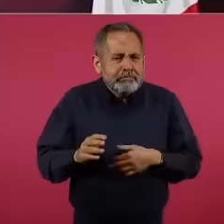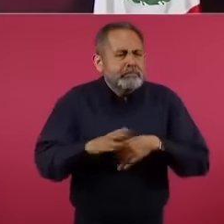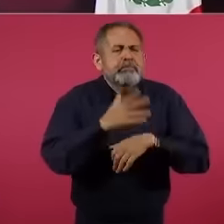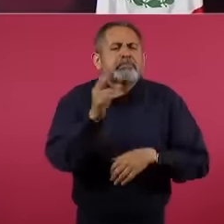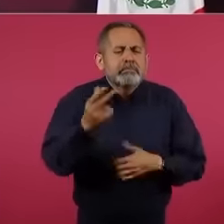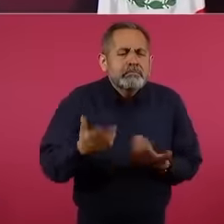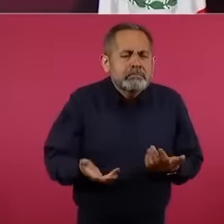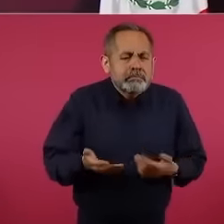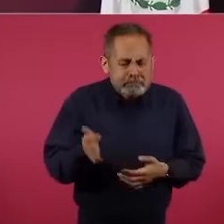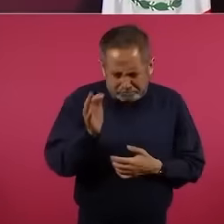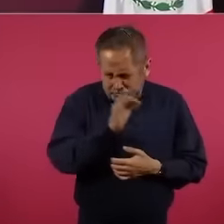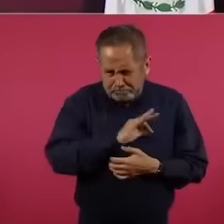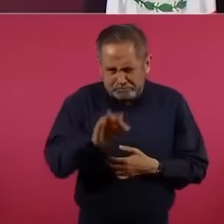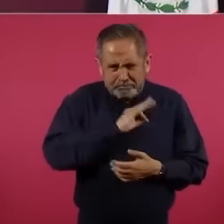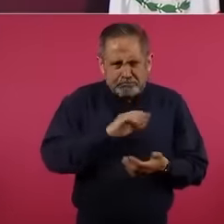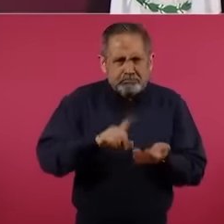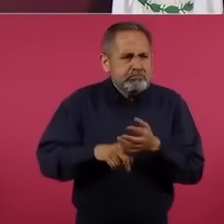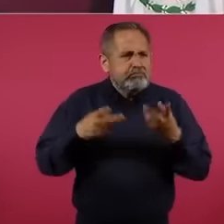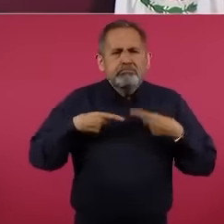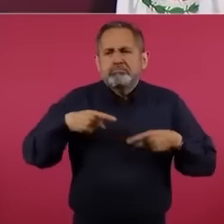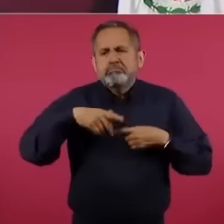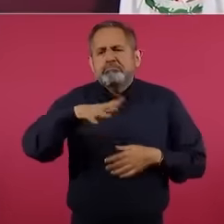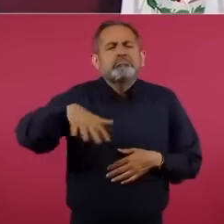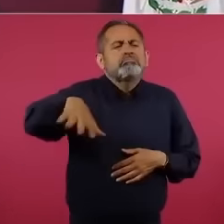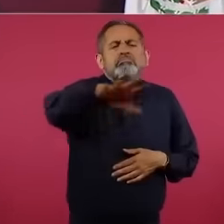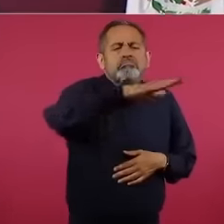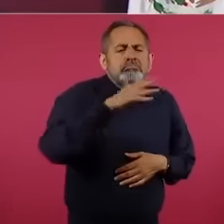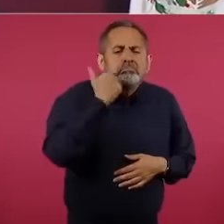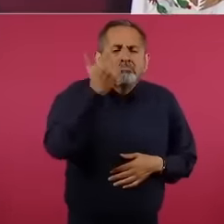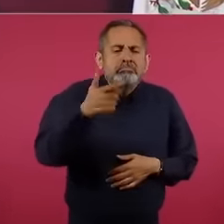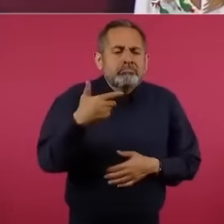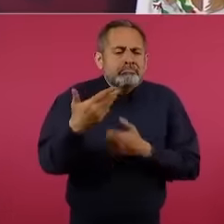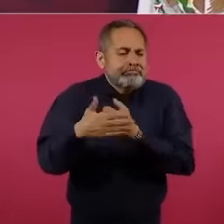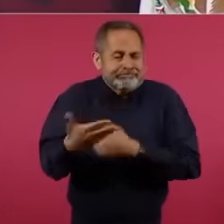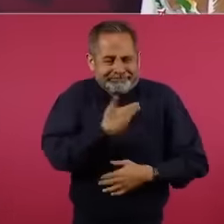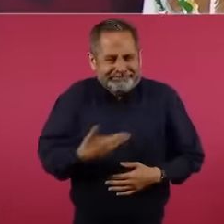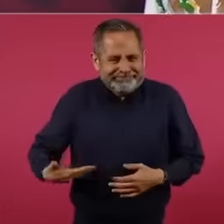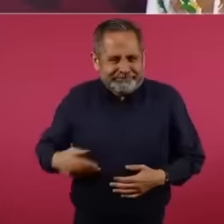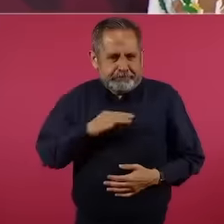inscribirse un ciudadano para ser presidente municipal,